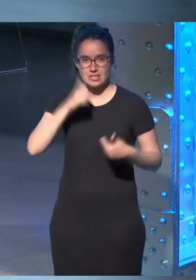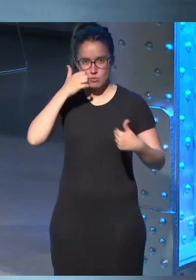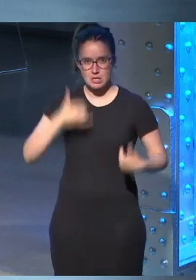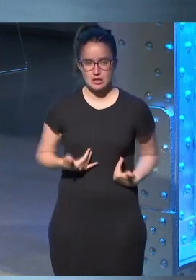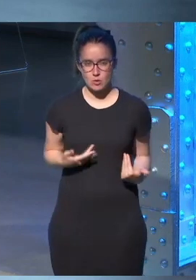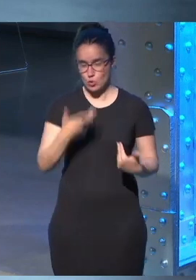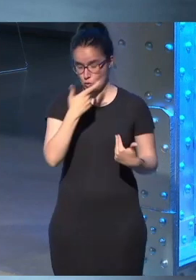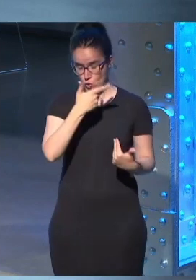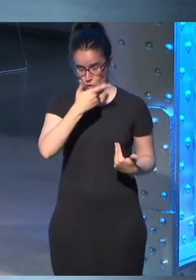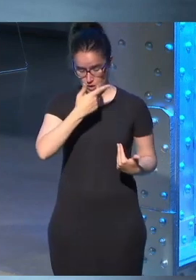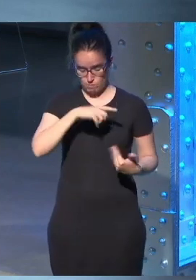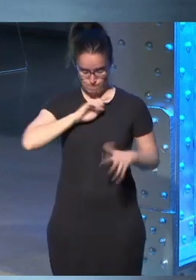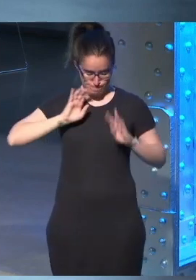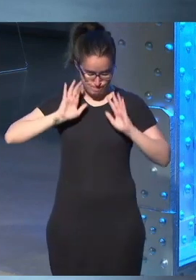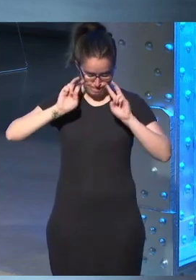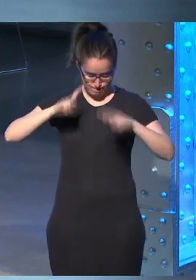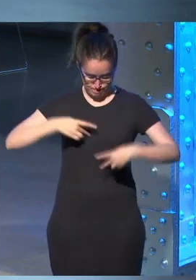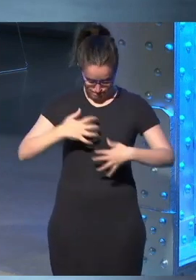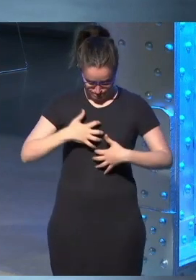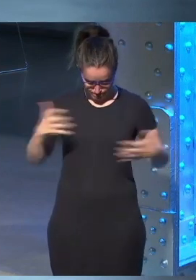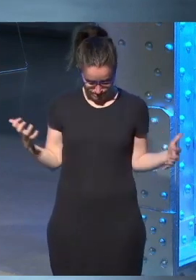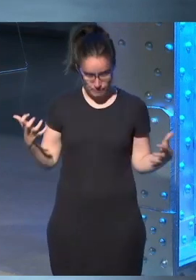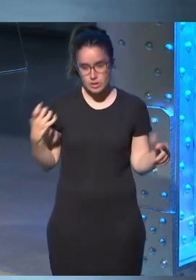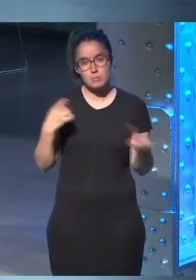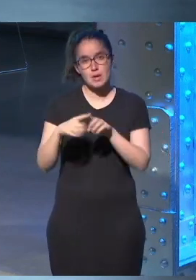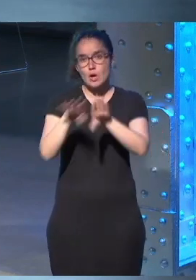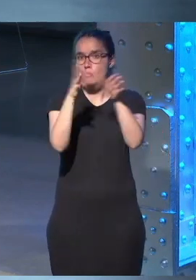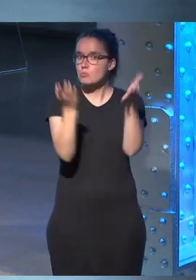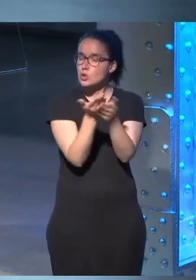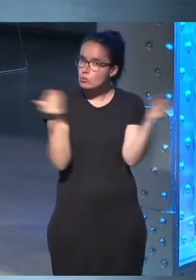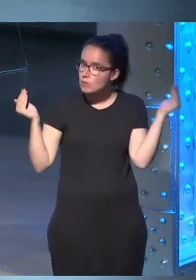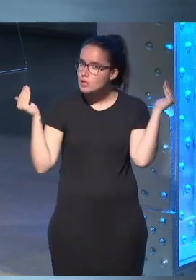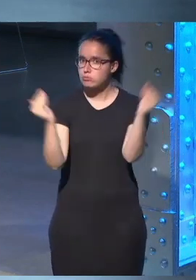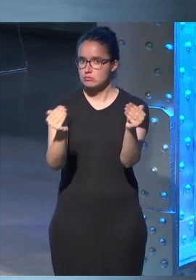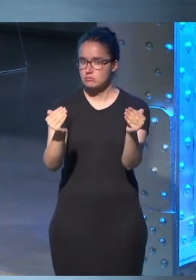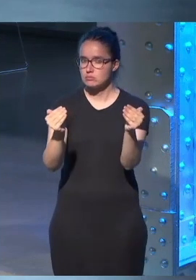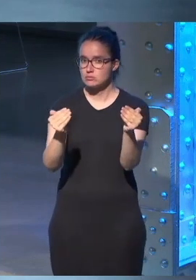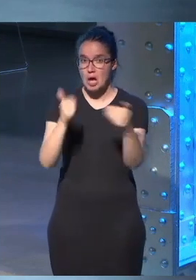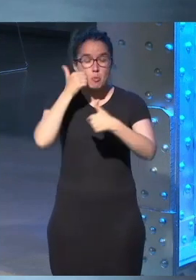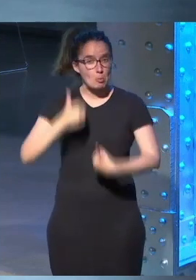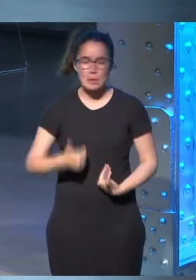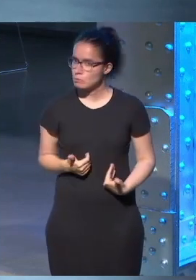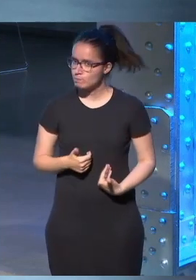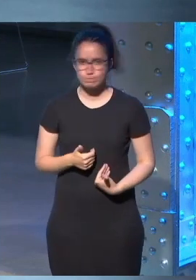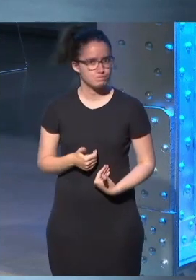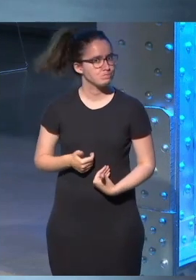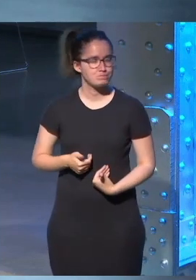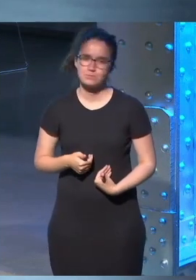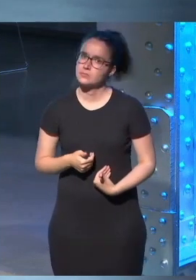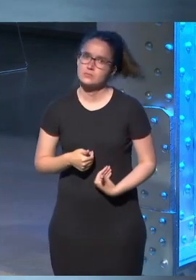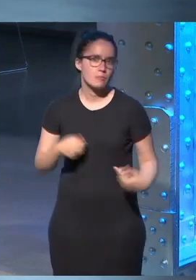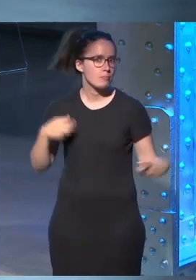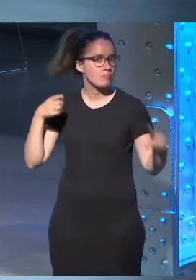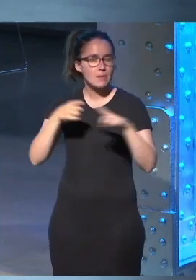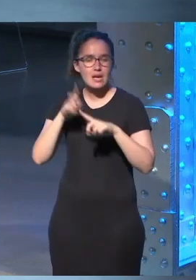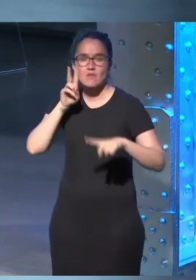vez a conocernos a nosotros mismos, volver no para hacer un mundo más centrado en el humano, sino